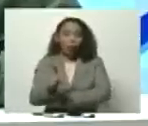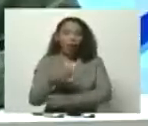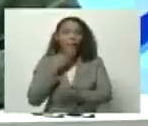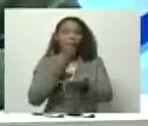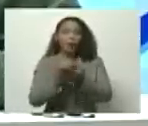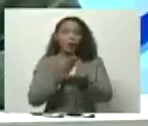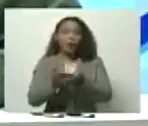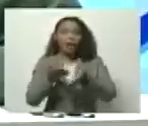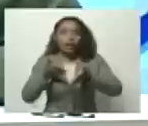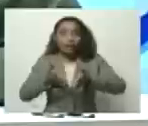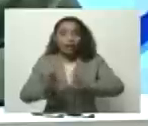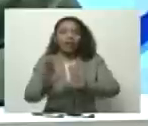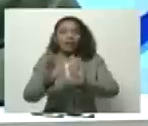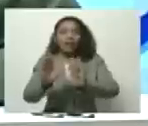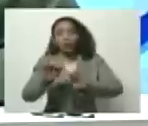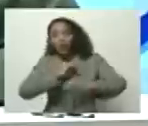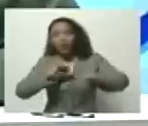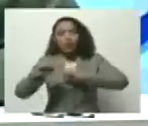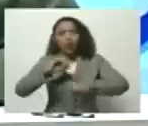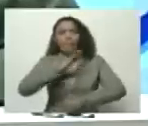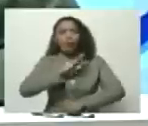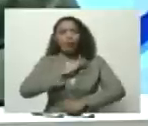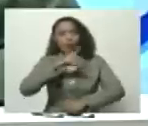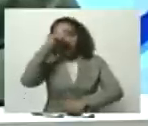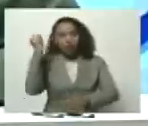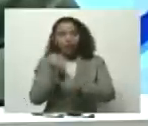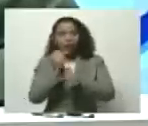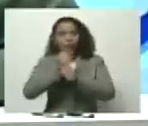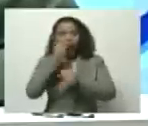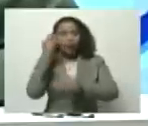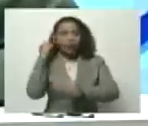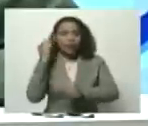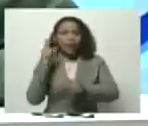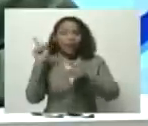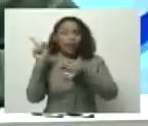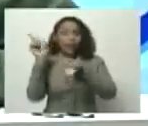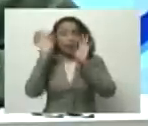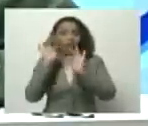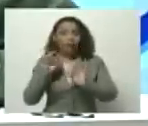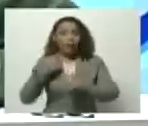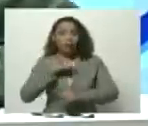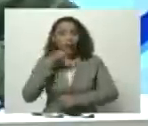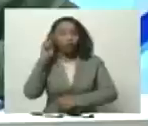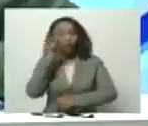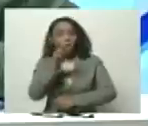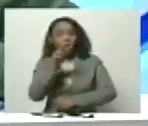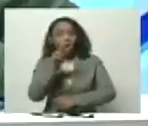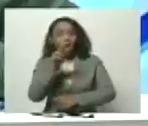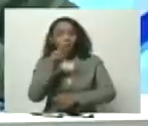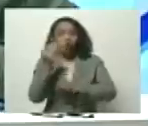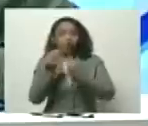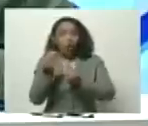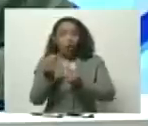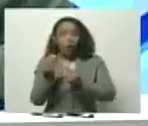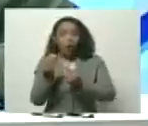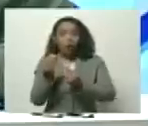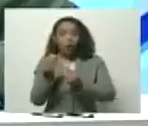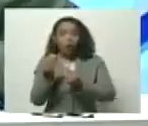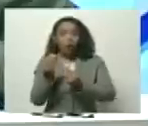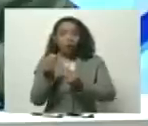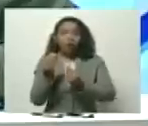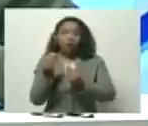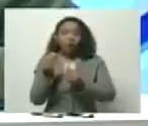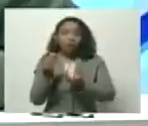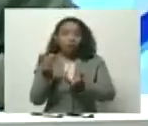desde la dinámica propia de nosotros los trabajadores a trabajadoras de manera tal que nosotros vemos el ingreso justo y necesario